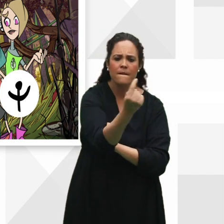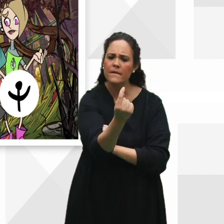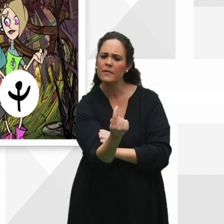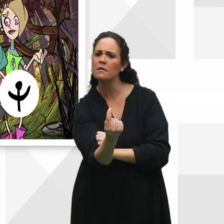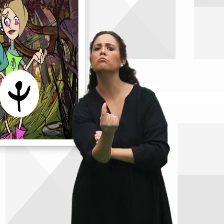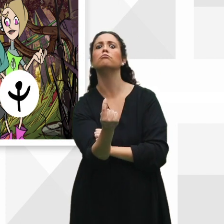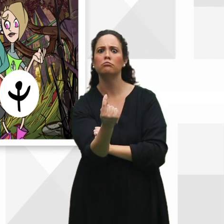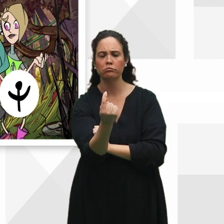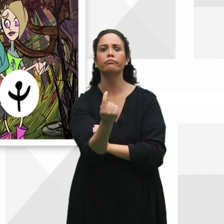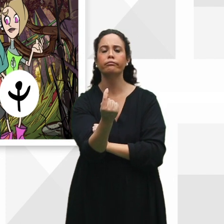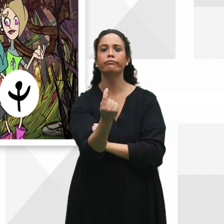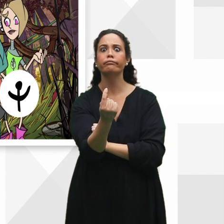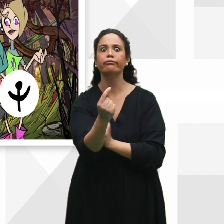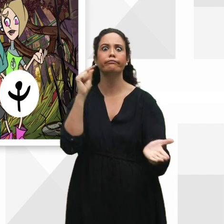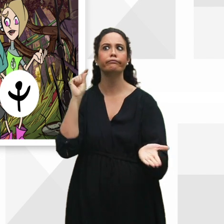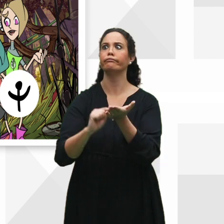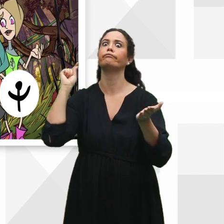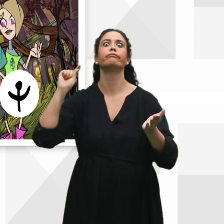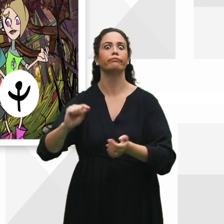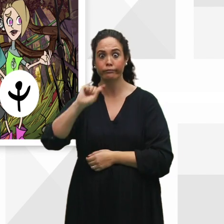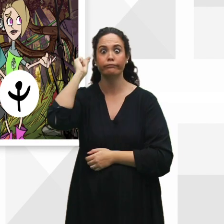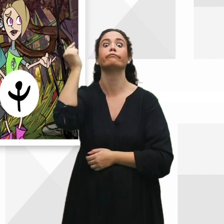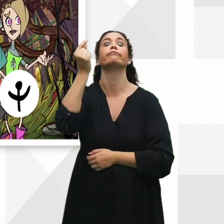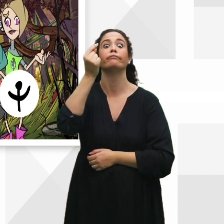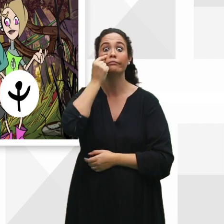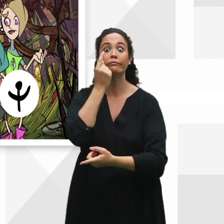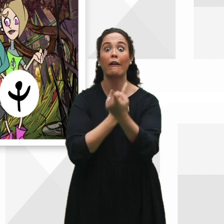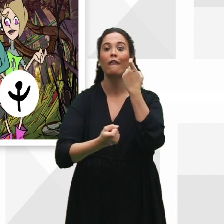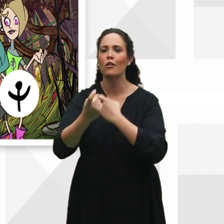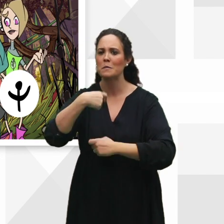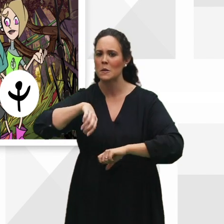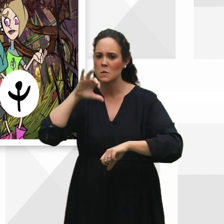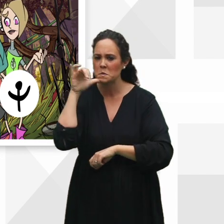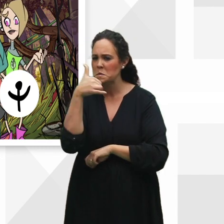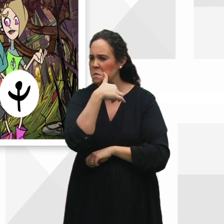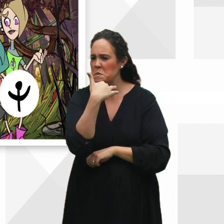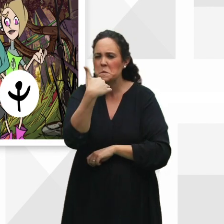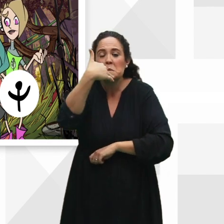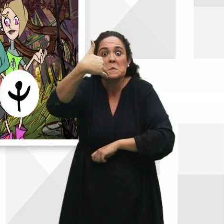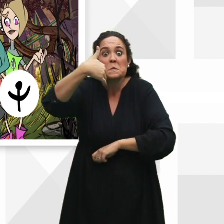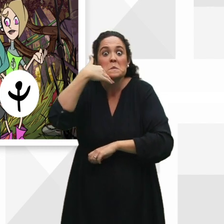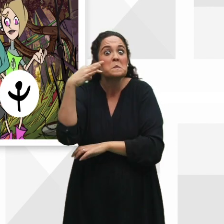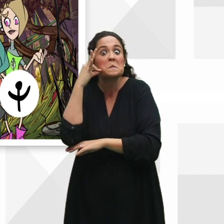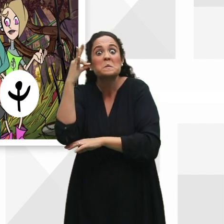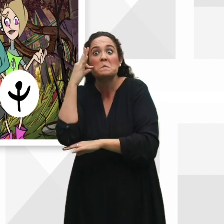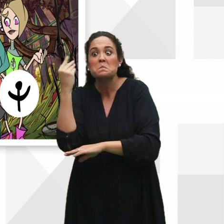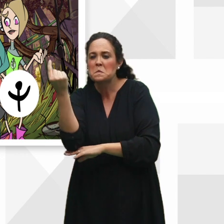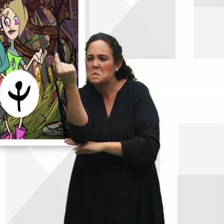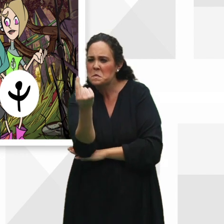En un periquitín, se dieron cuenta de que esa información oculta que el astronauta había dejado engrabado